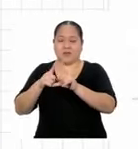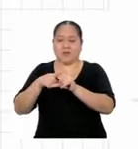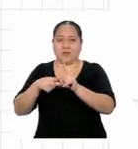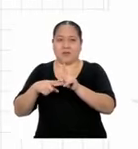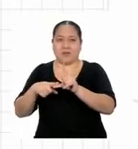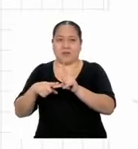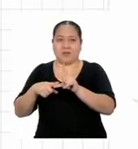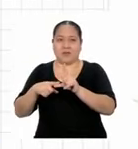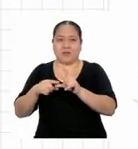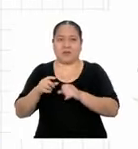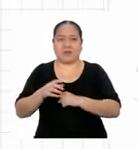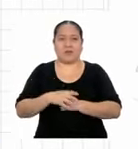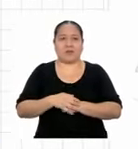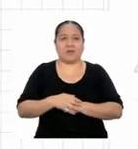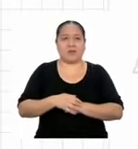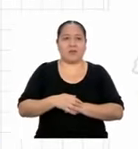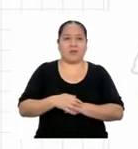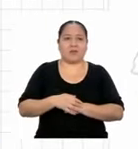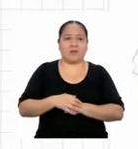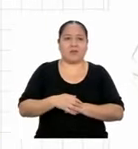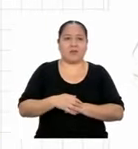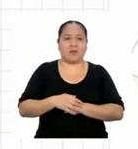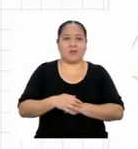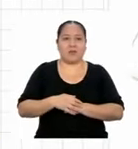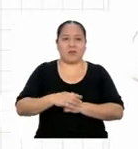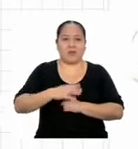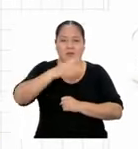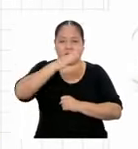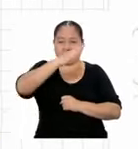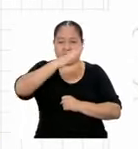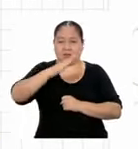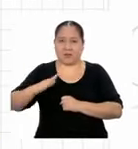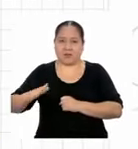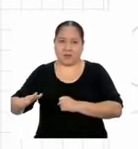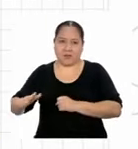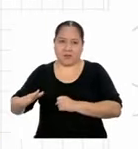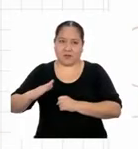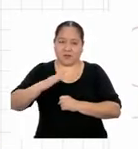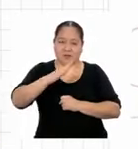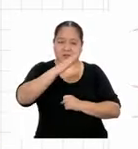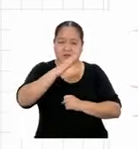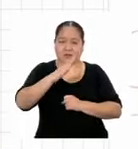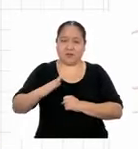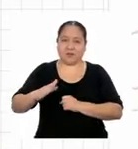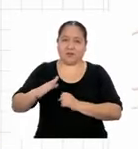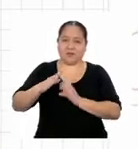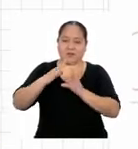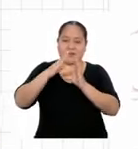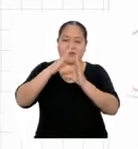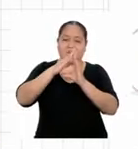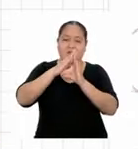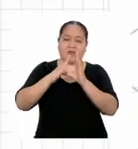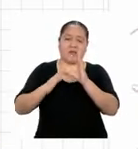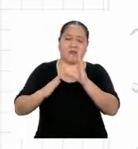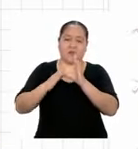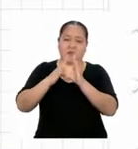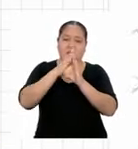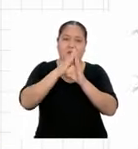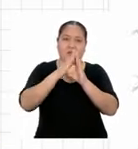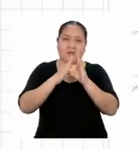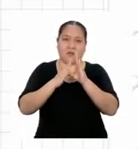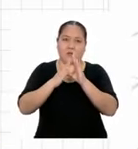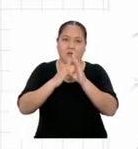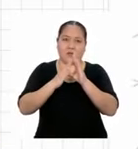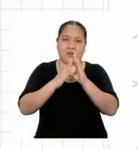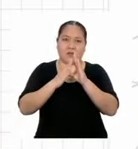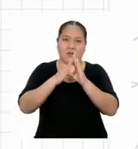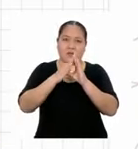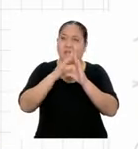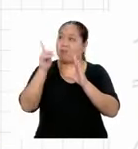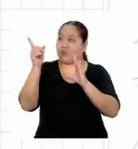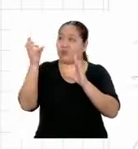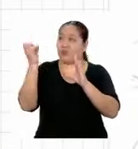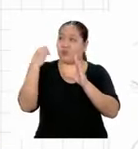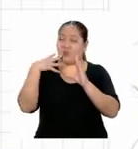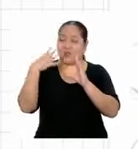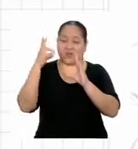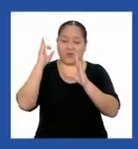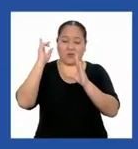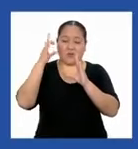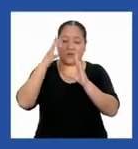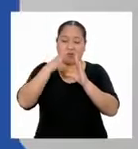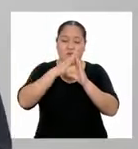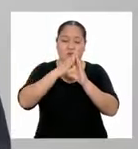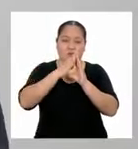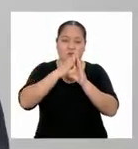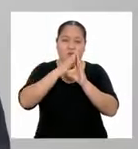Y el tercer lado sería el rayo de luz que se proyecta como una línea recta sobre mí. Tal cual lo mencionaste hace un rato,